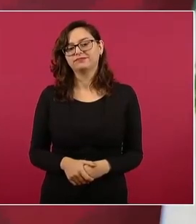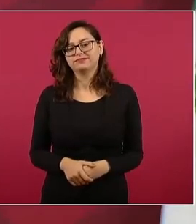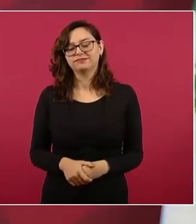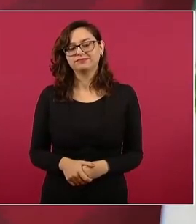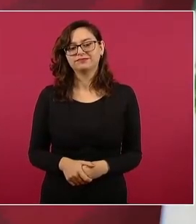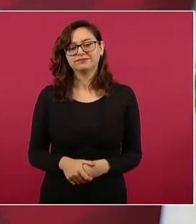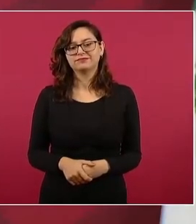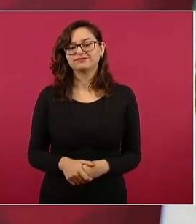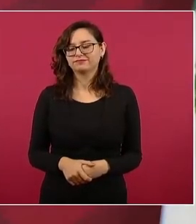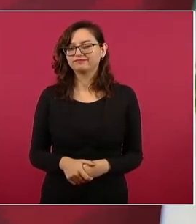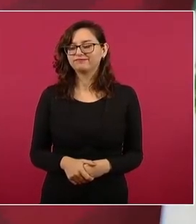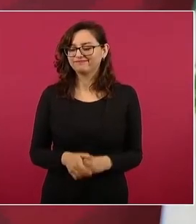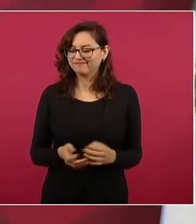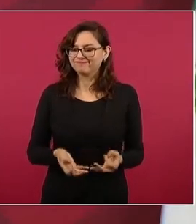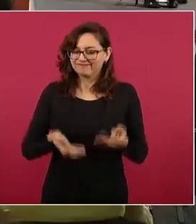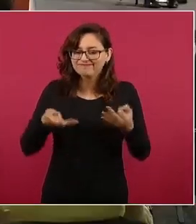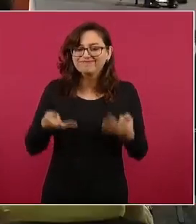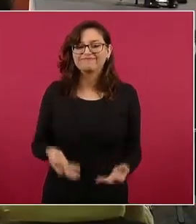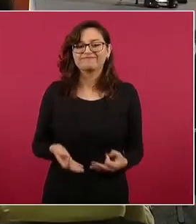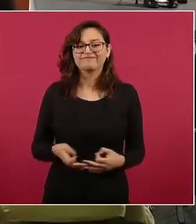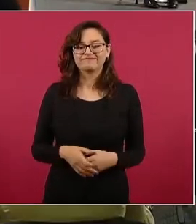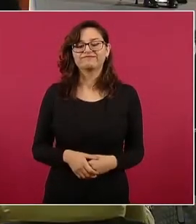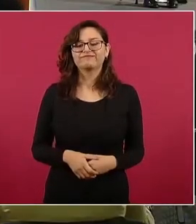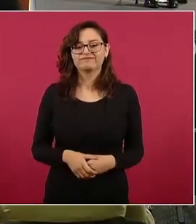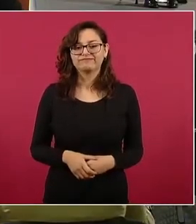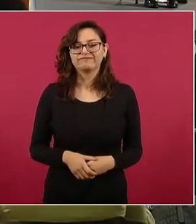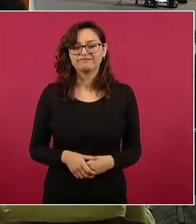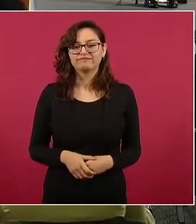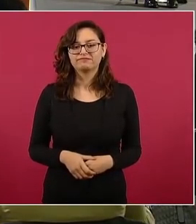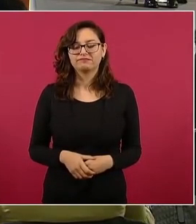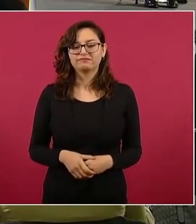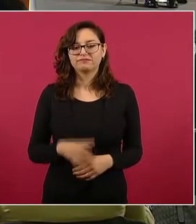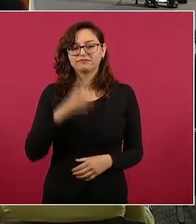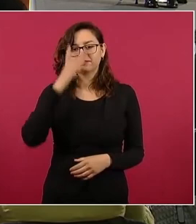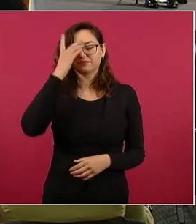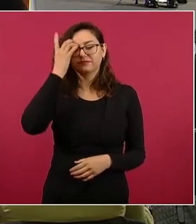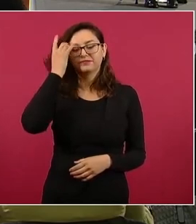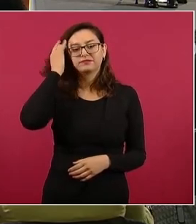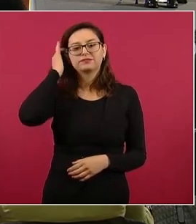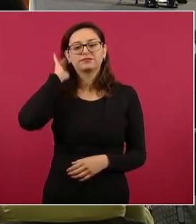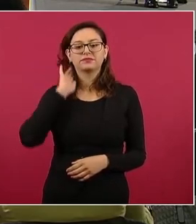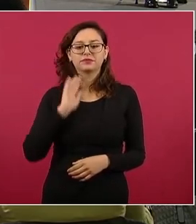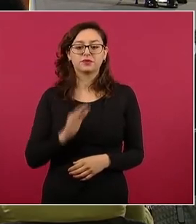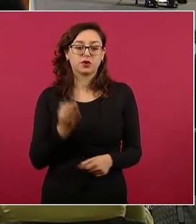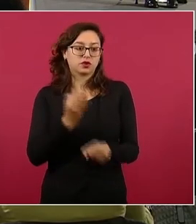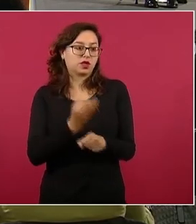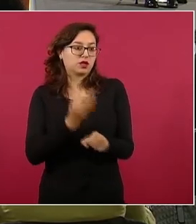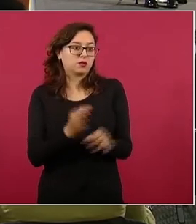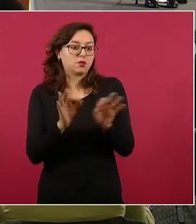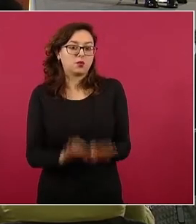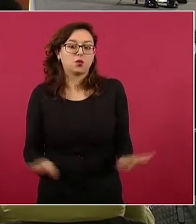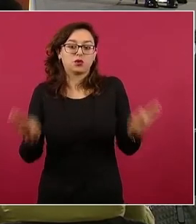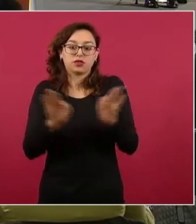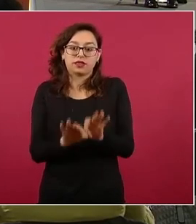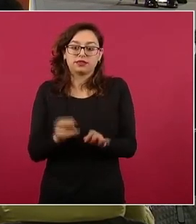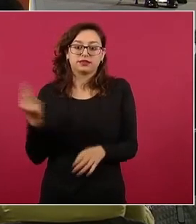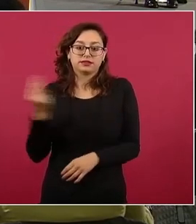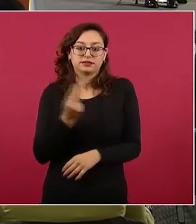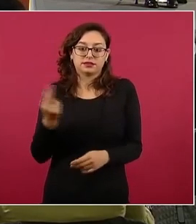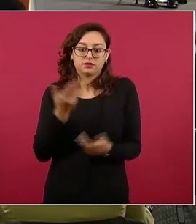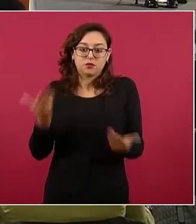pusieron el ejemplo ejemplo yo voy a poner aquí una cumbia porque vallenato no